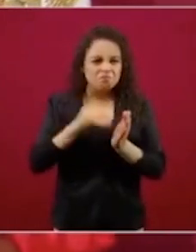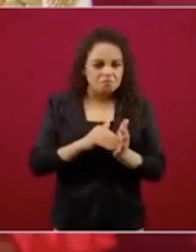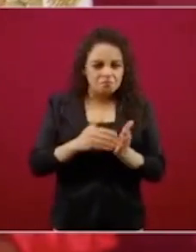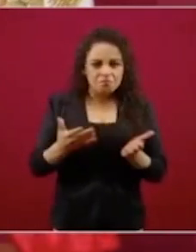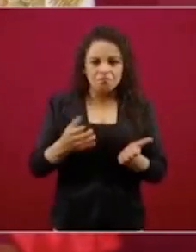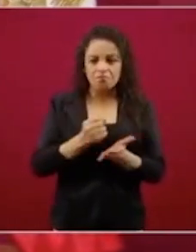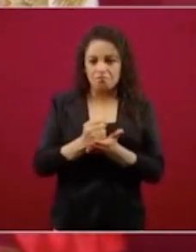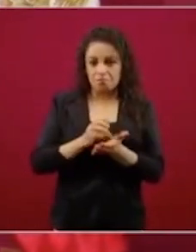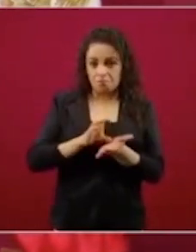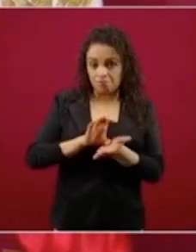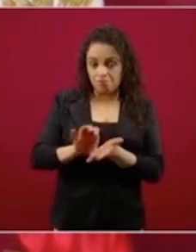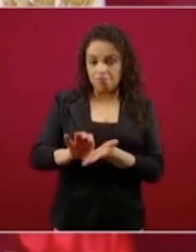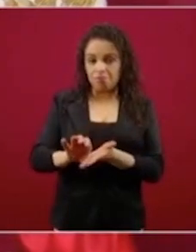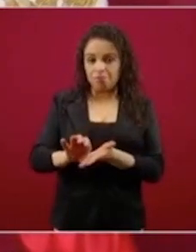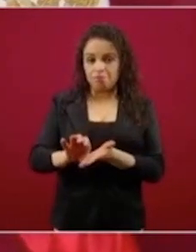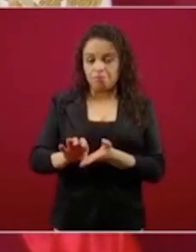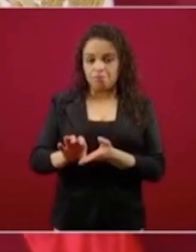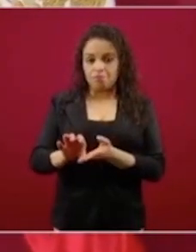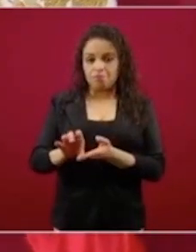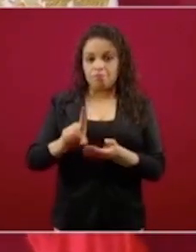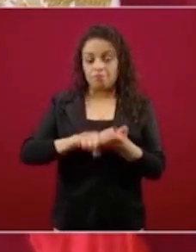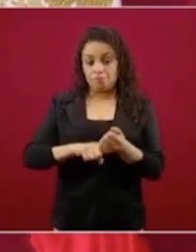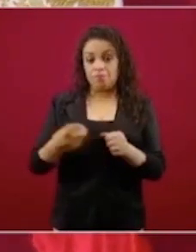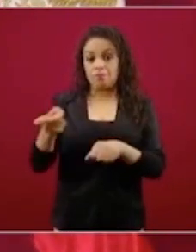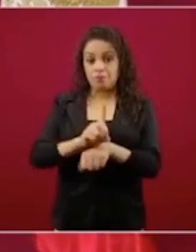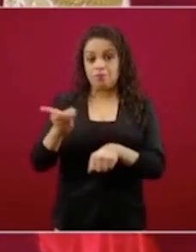diarios,